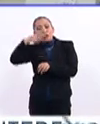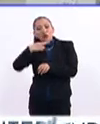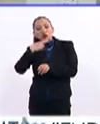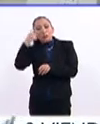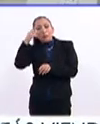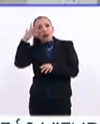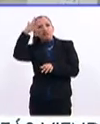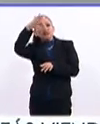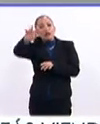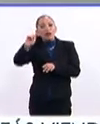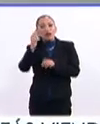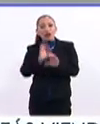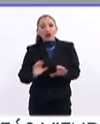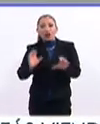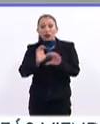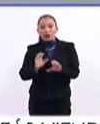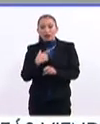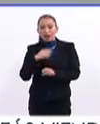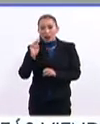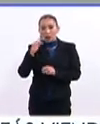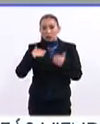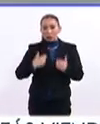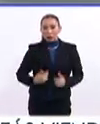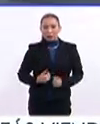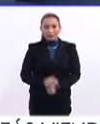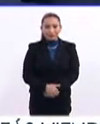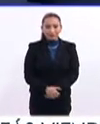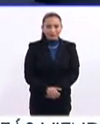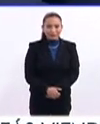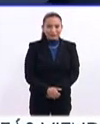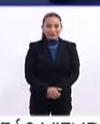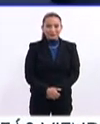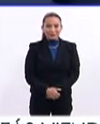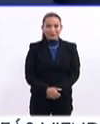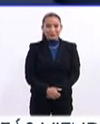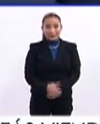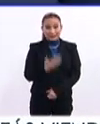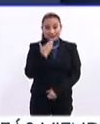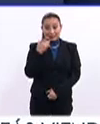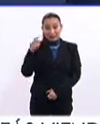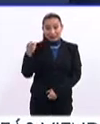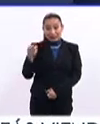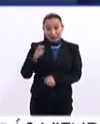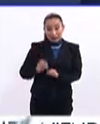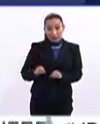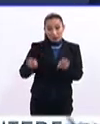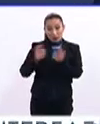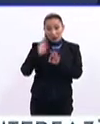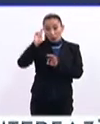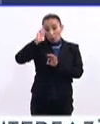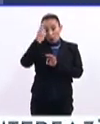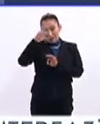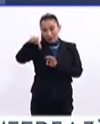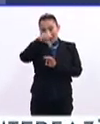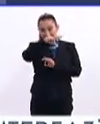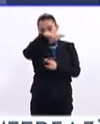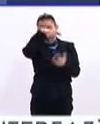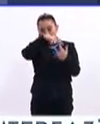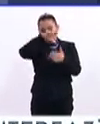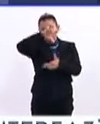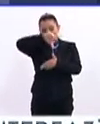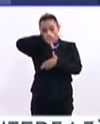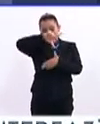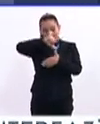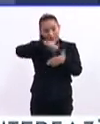uso para el desarrollo tecnológico de la humanidad. Es muy importante que las universidades en la región de América